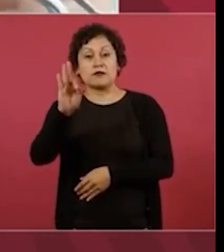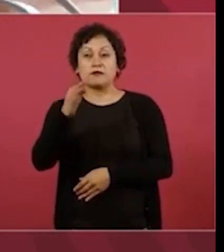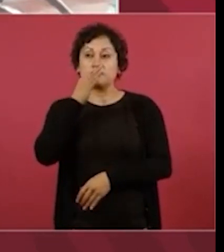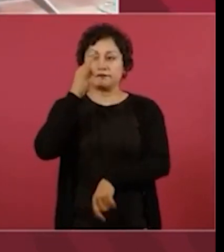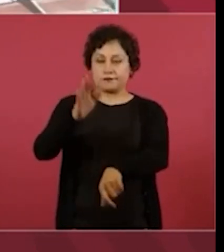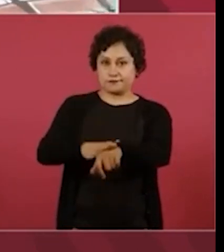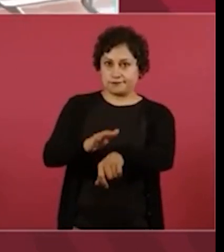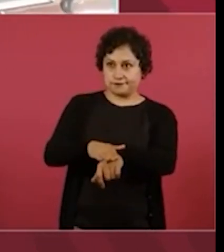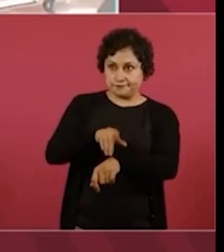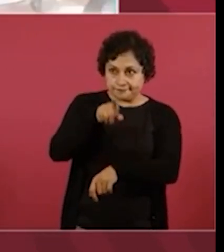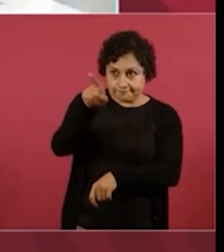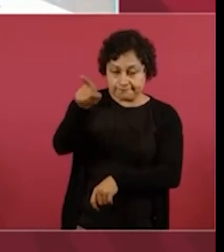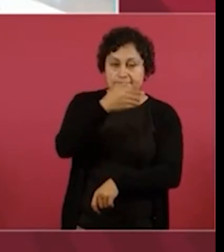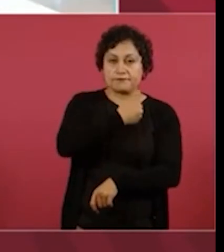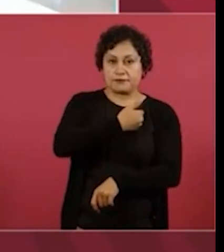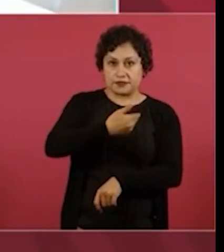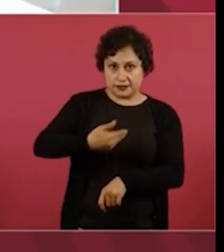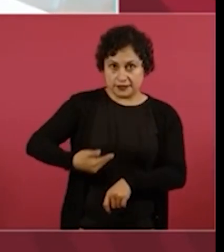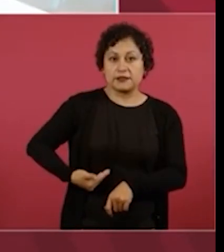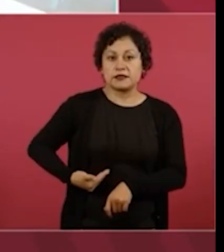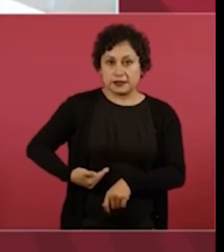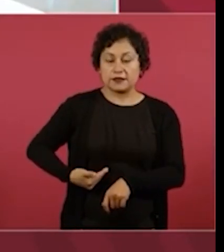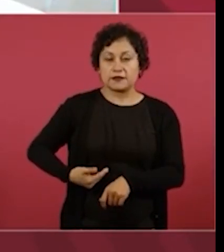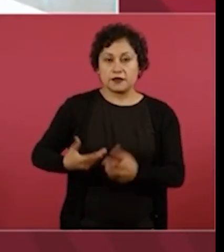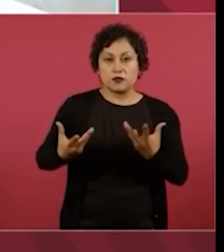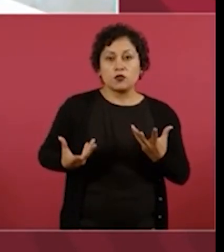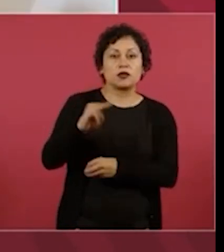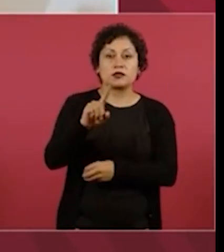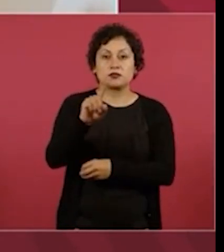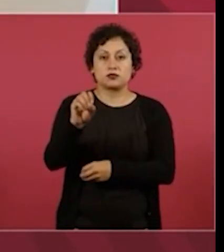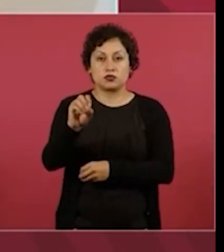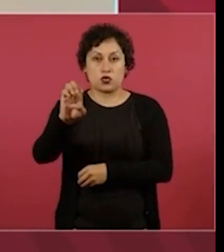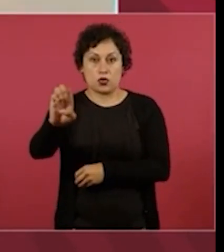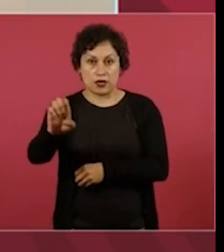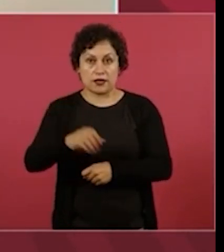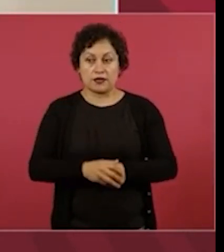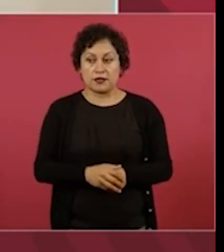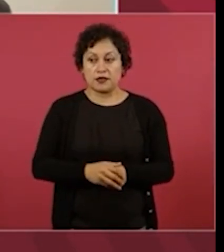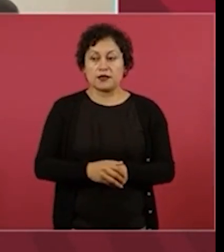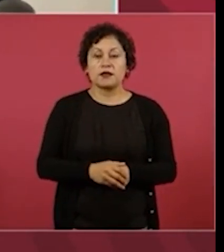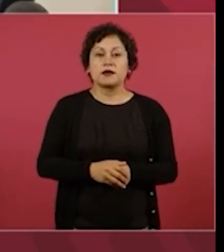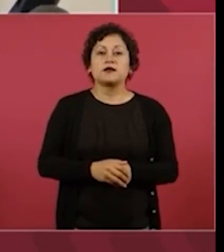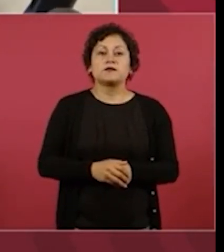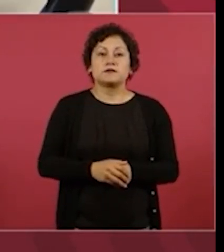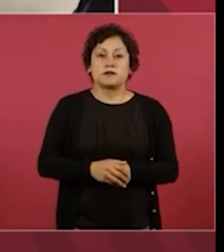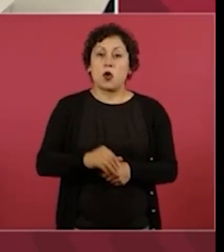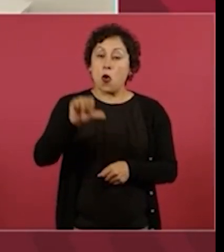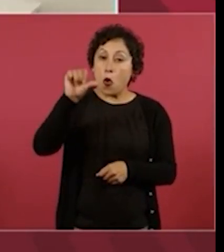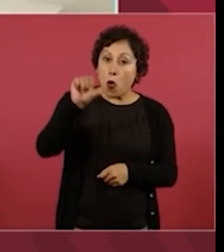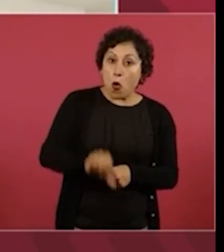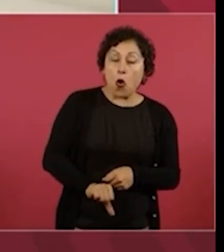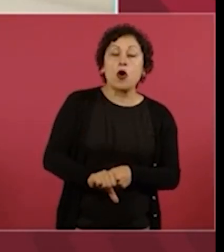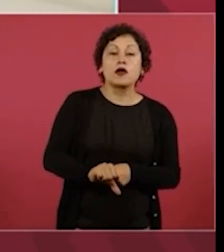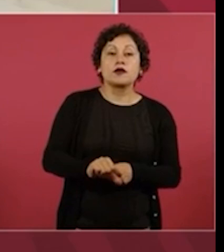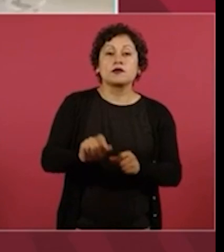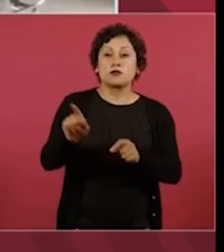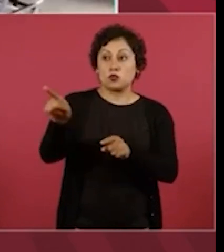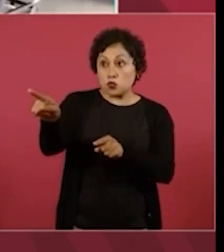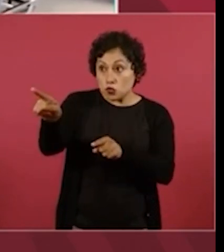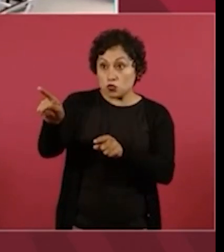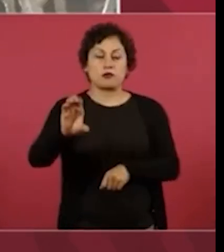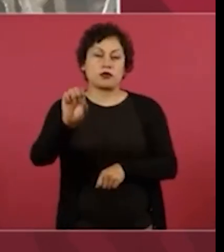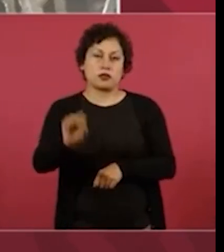esfuerzo concretado por el Seguro Social y que hoy la entrega usted al pueblo de Baja